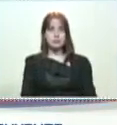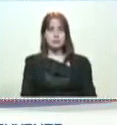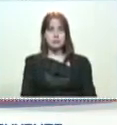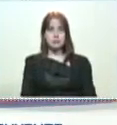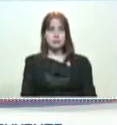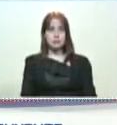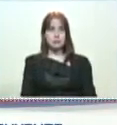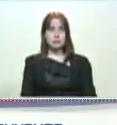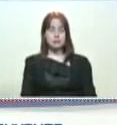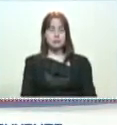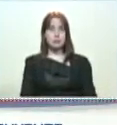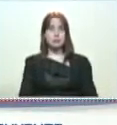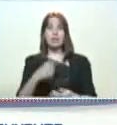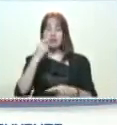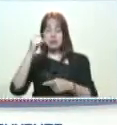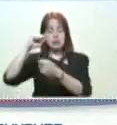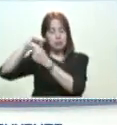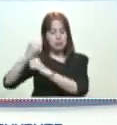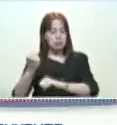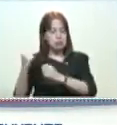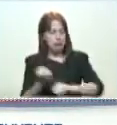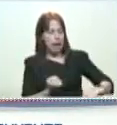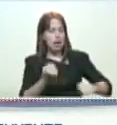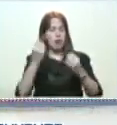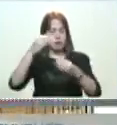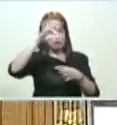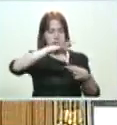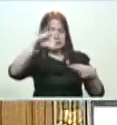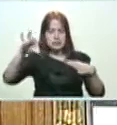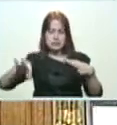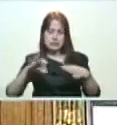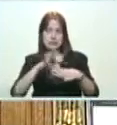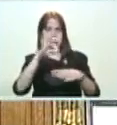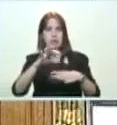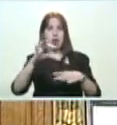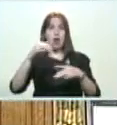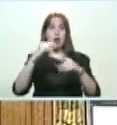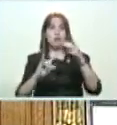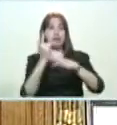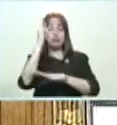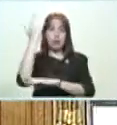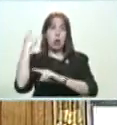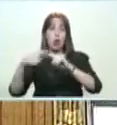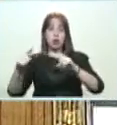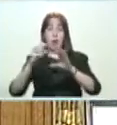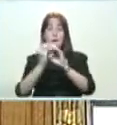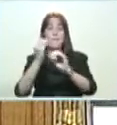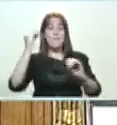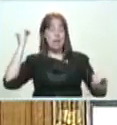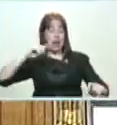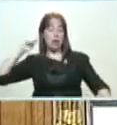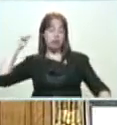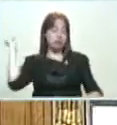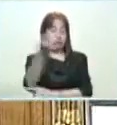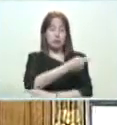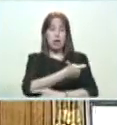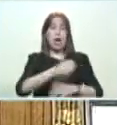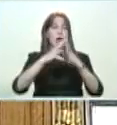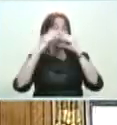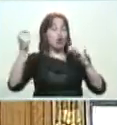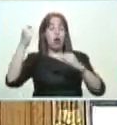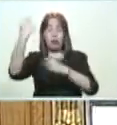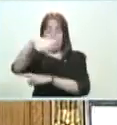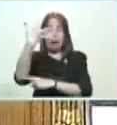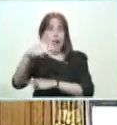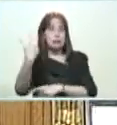Las palas para sembrar la semilla de la papa. Y los palos para darle duro, compadre, a la oligarquía especuladora, a